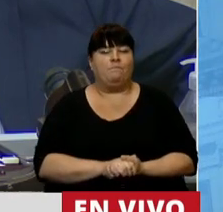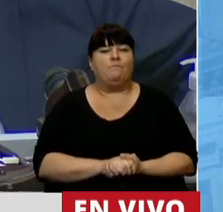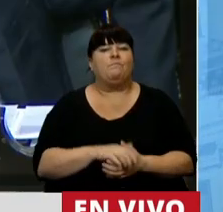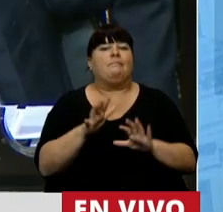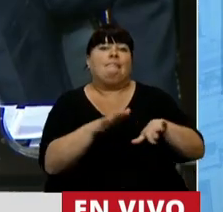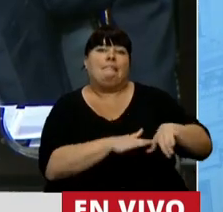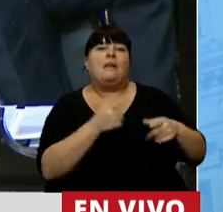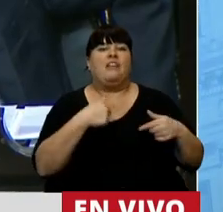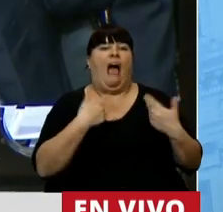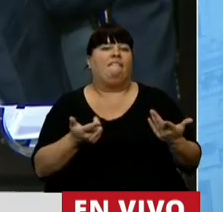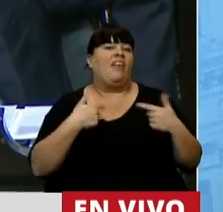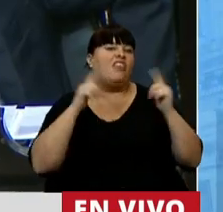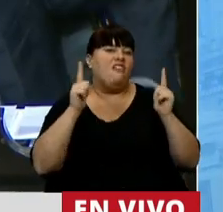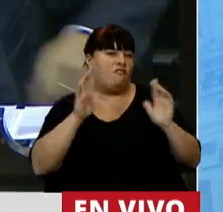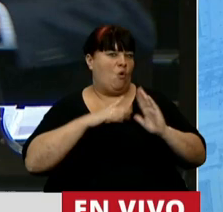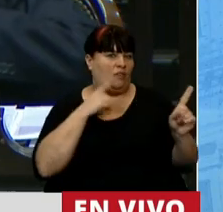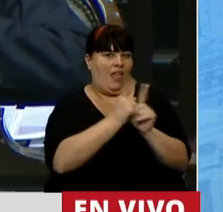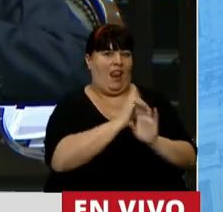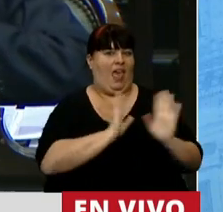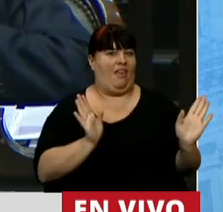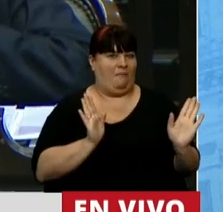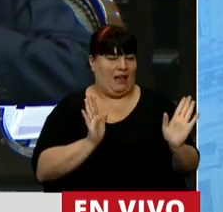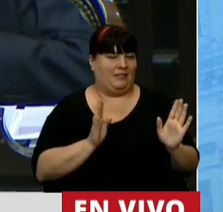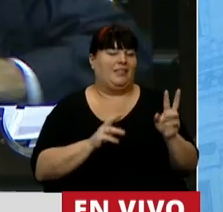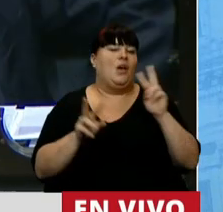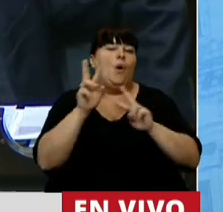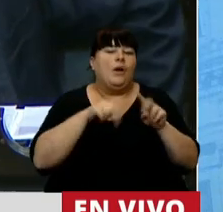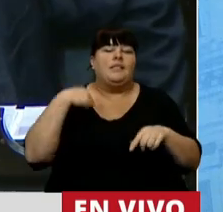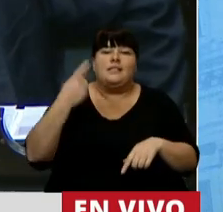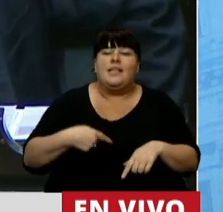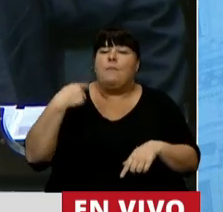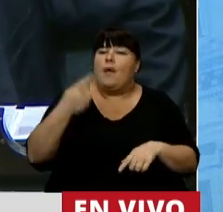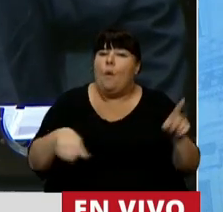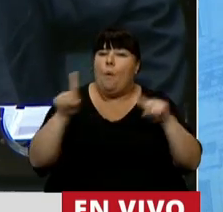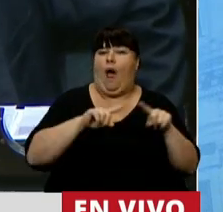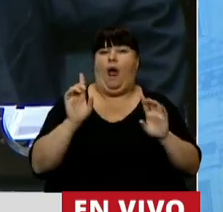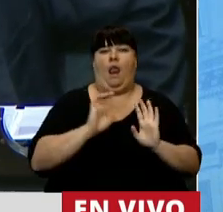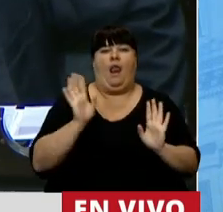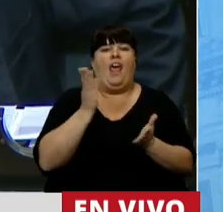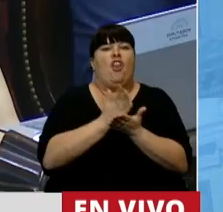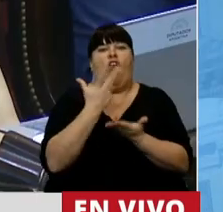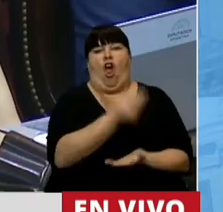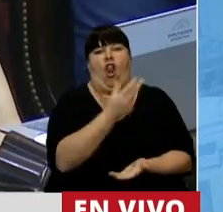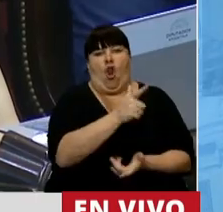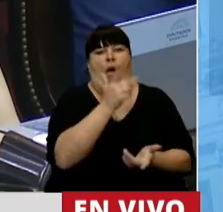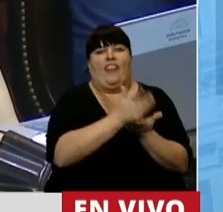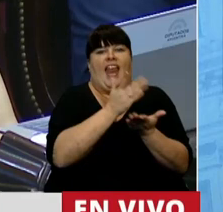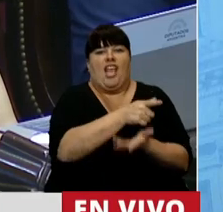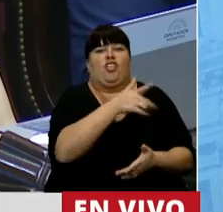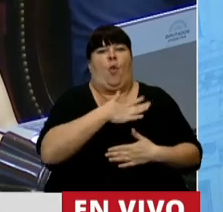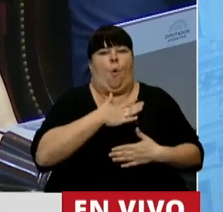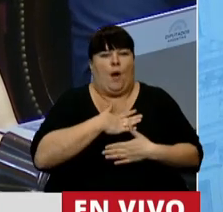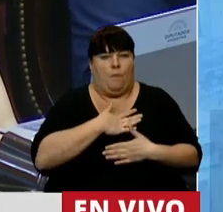reservándolas para su uso y gozo exclusivo. Recurriendo sistemáticamente a la negación de los derechos sobre sus